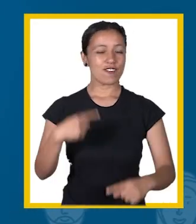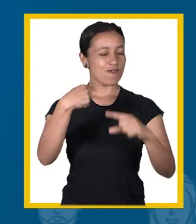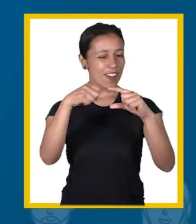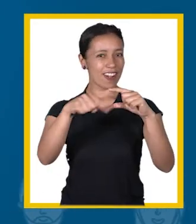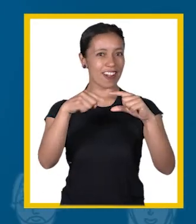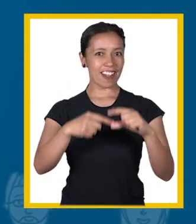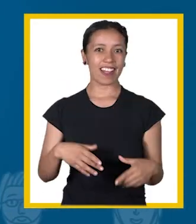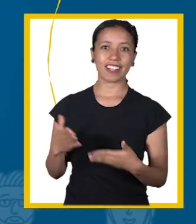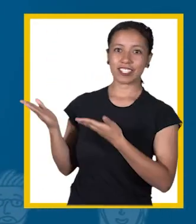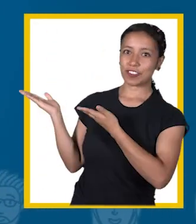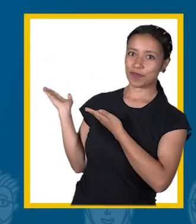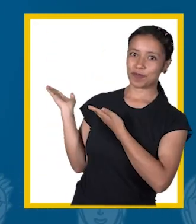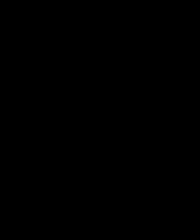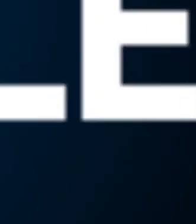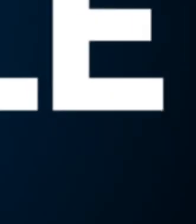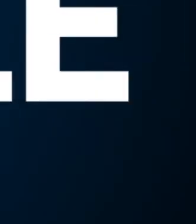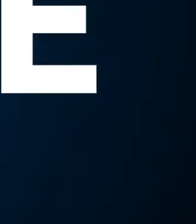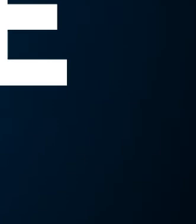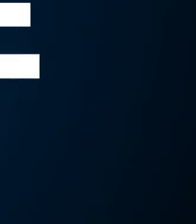.edu.com